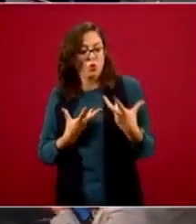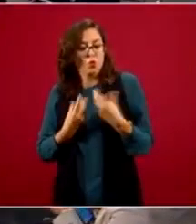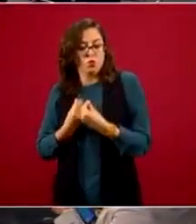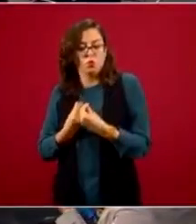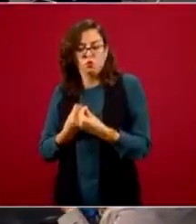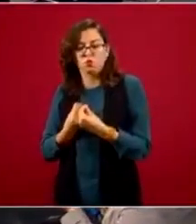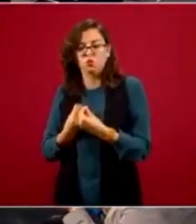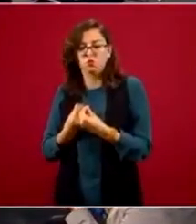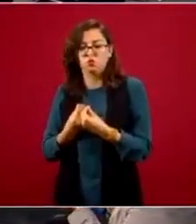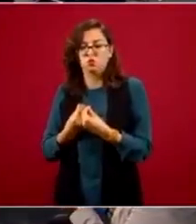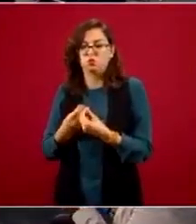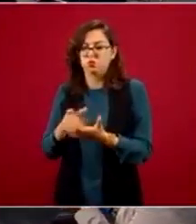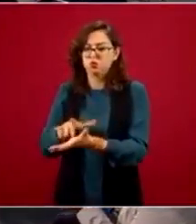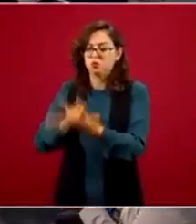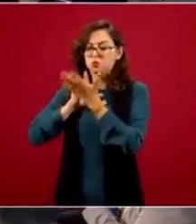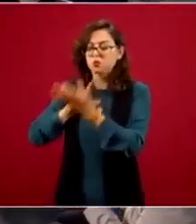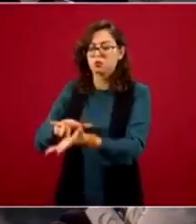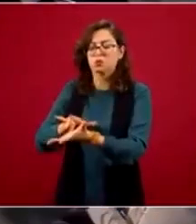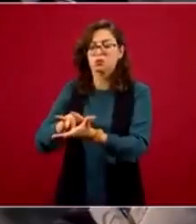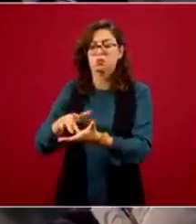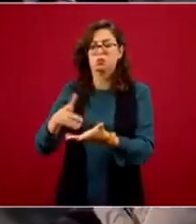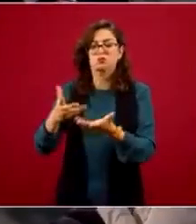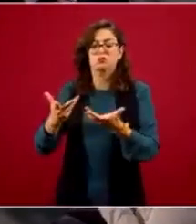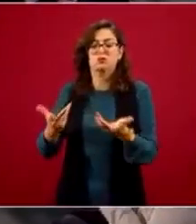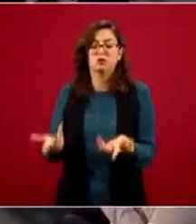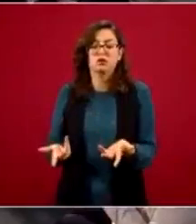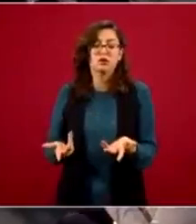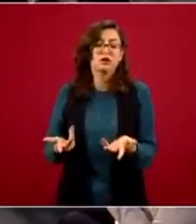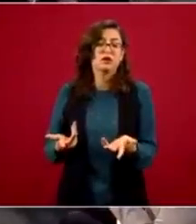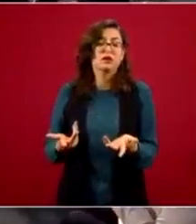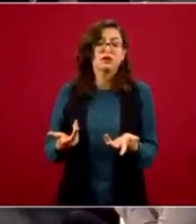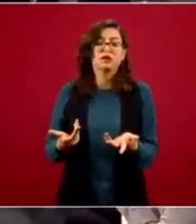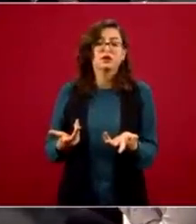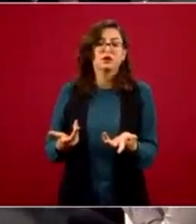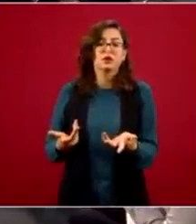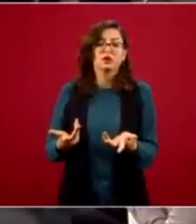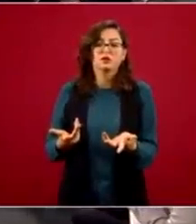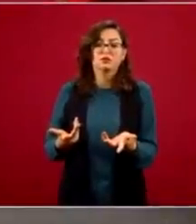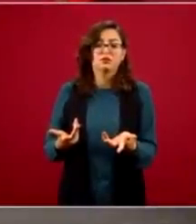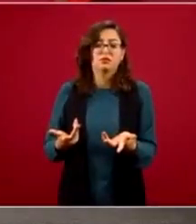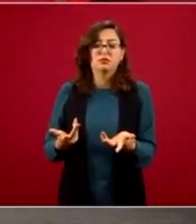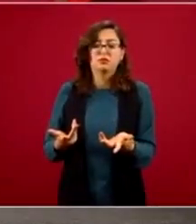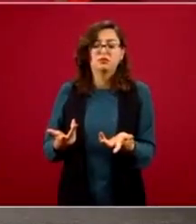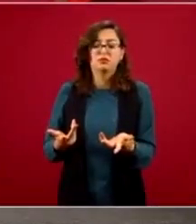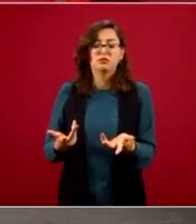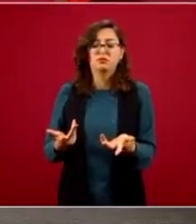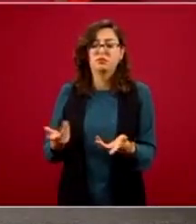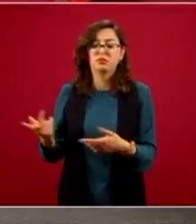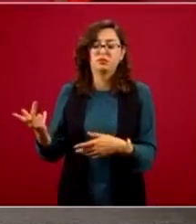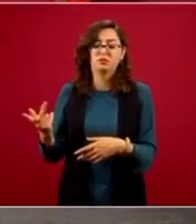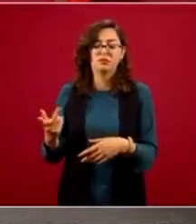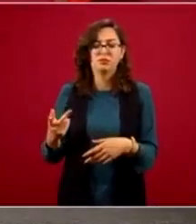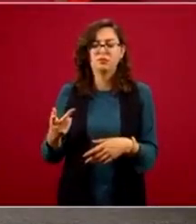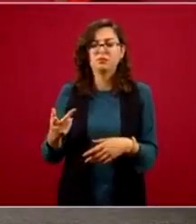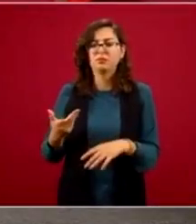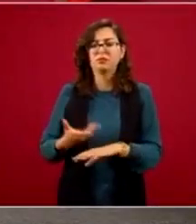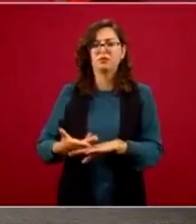que empezaron estas políticas